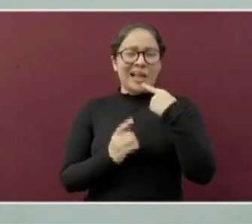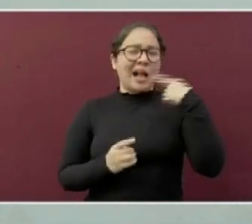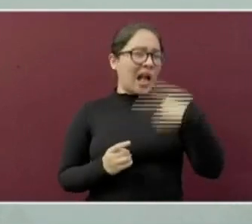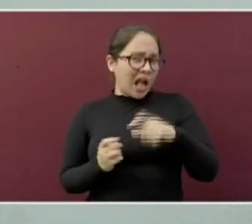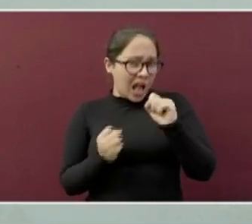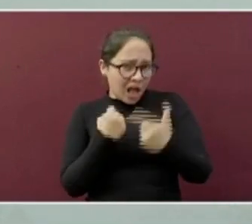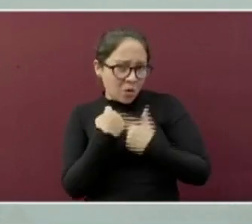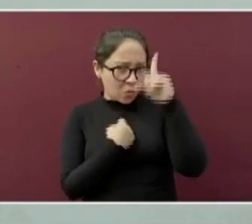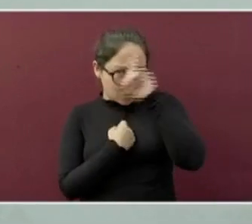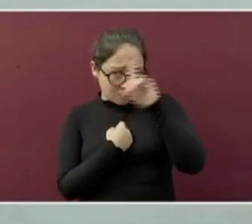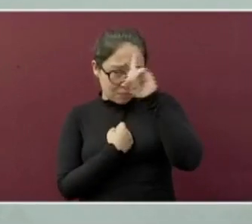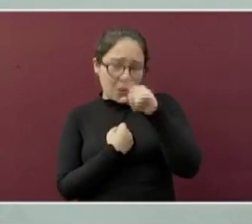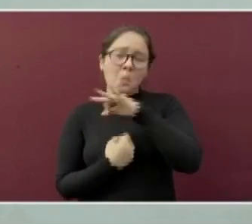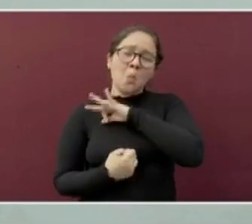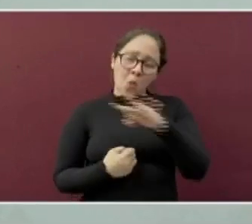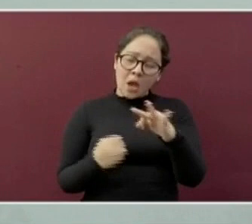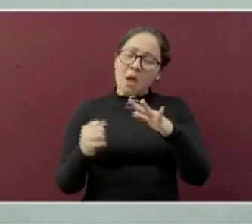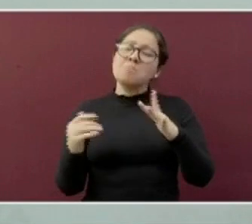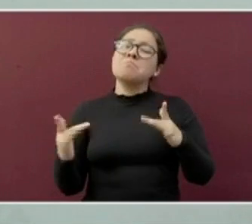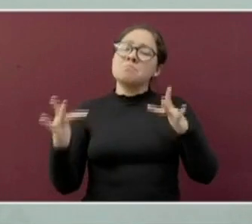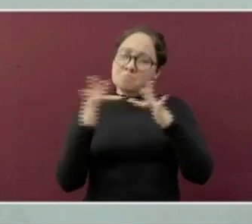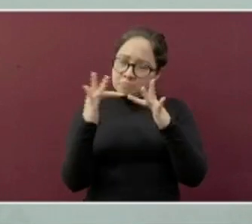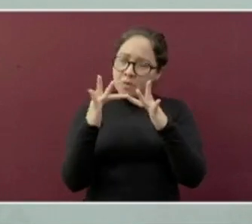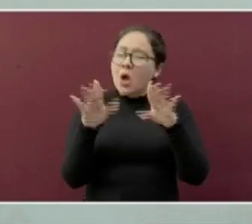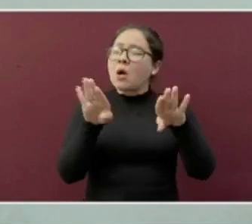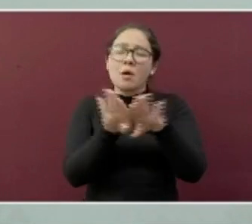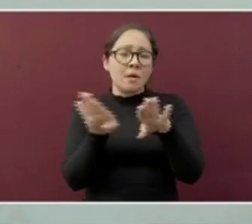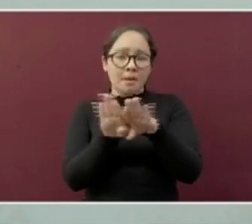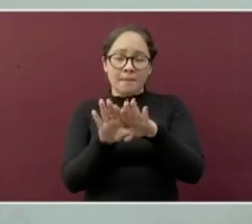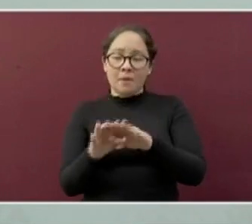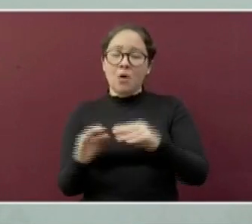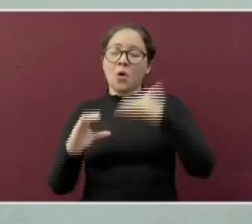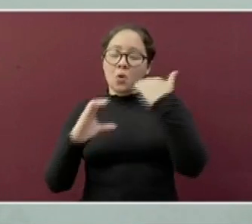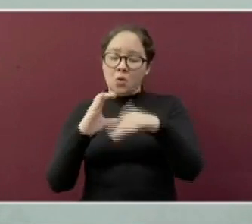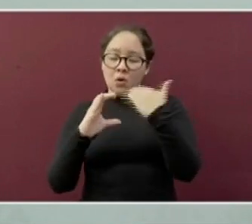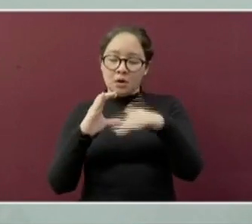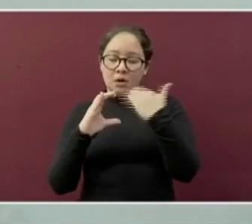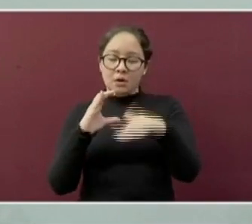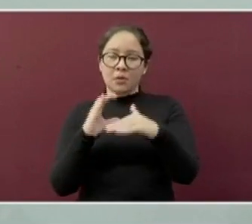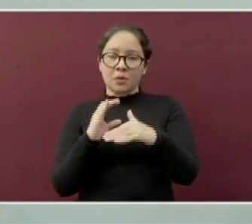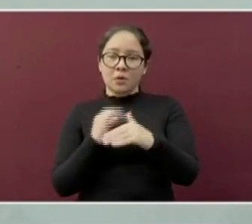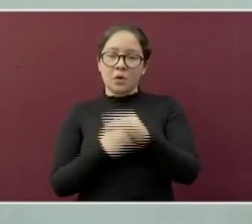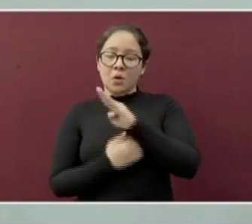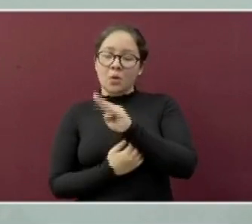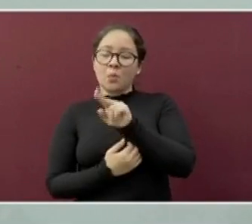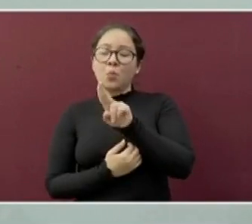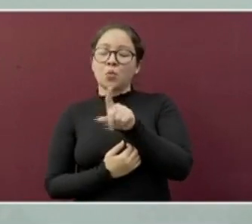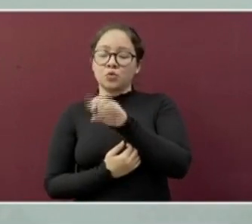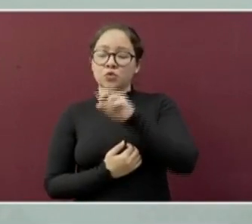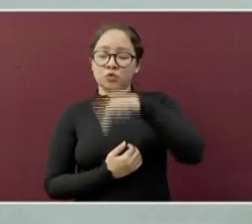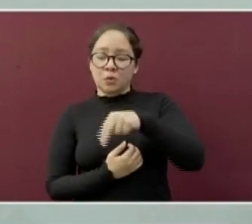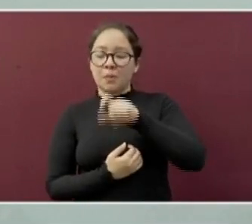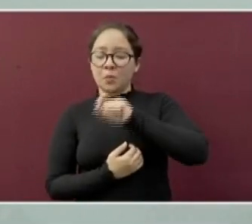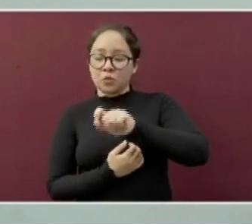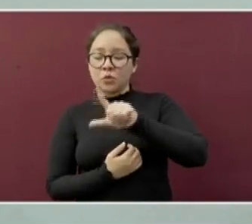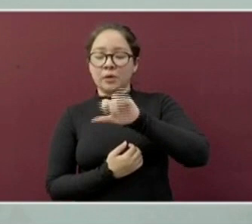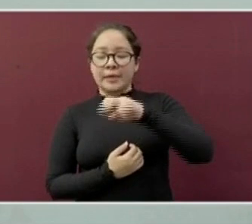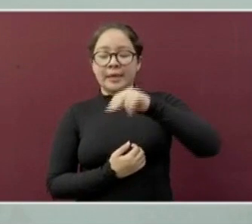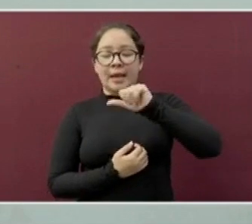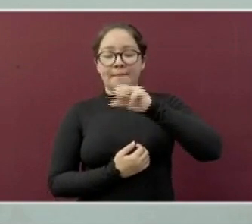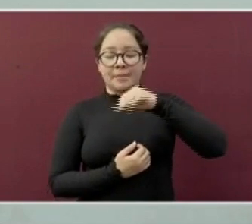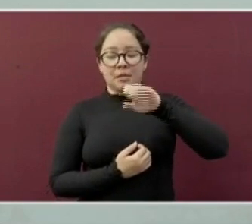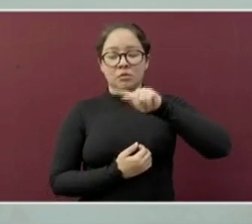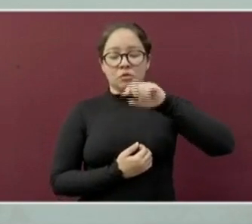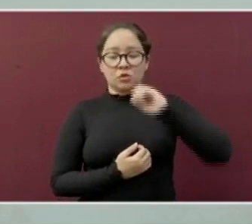o sugerencia, pueden hacerla llegar al correo electrónico busom.lineamientos